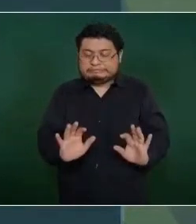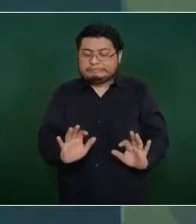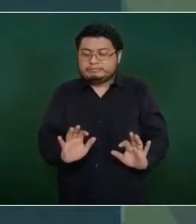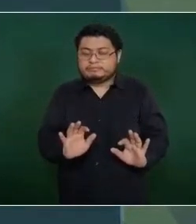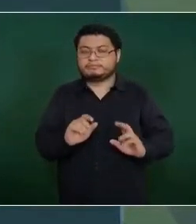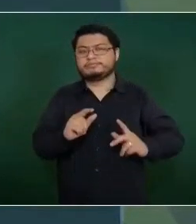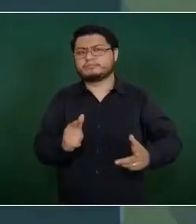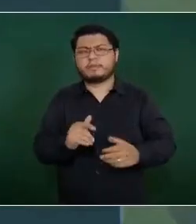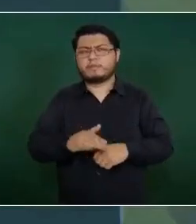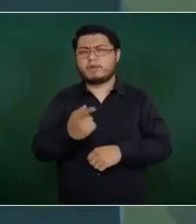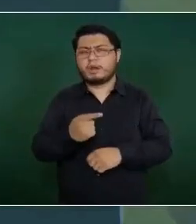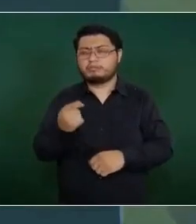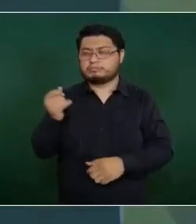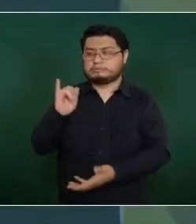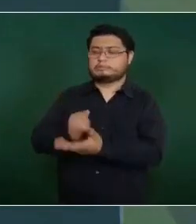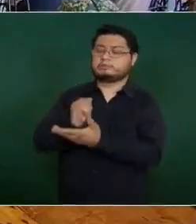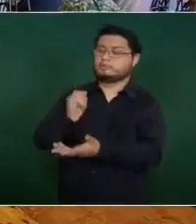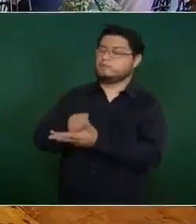tasas.